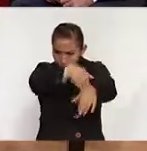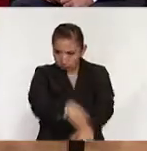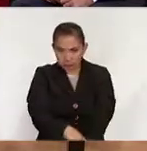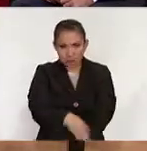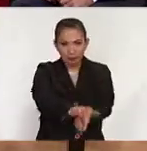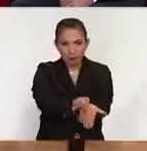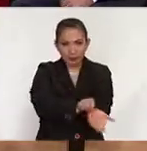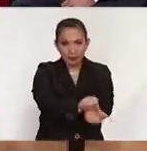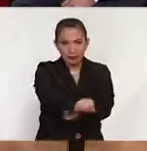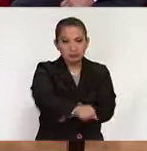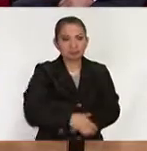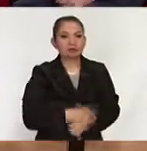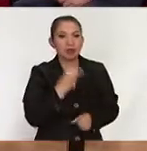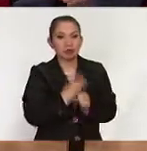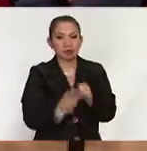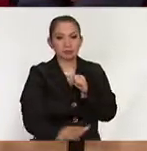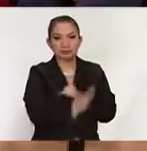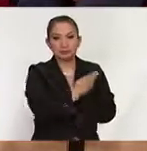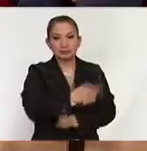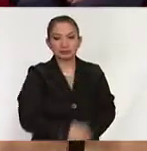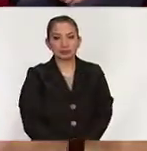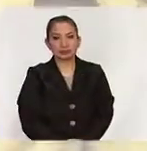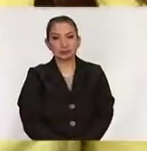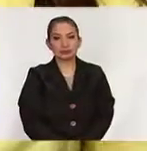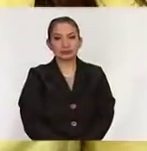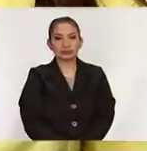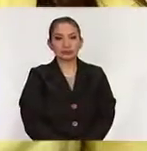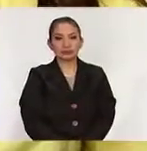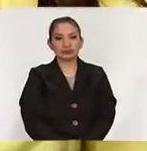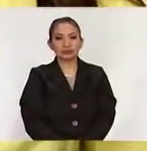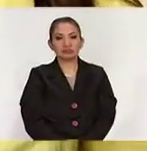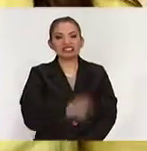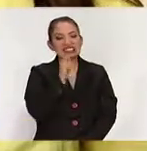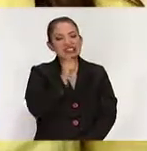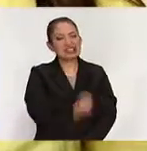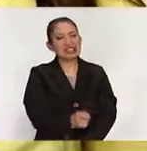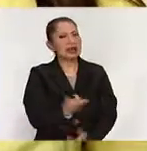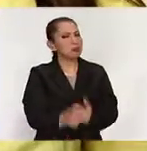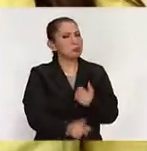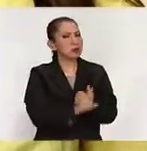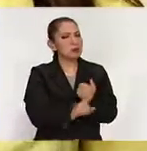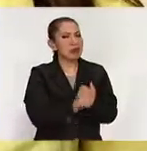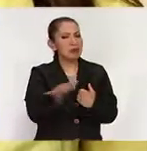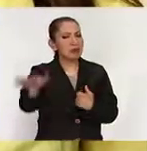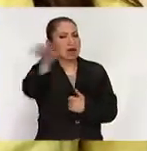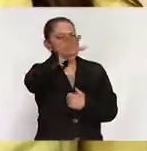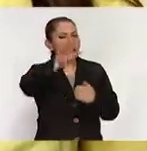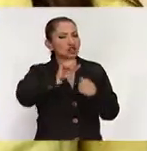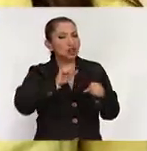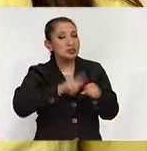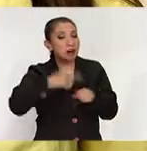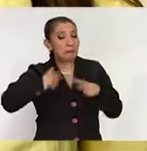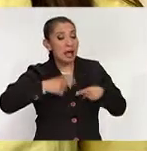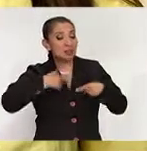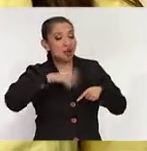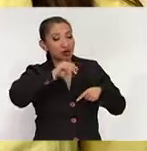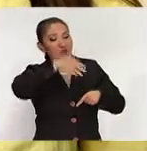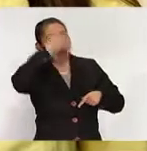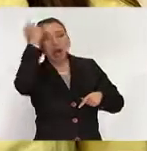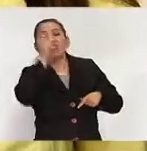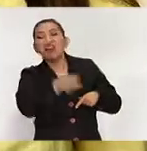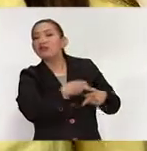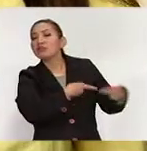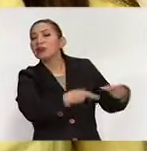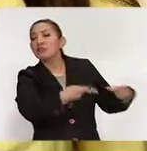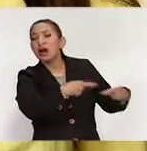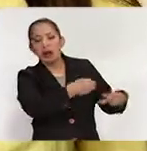constitucional vamos a la segunda pregunta qué desventaja se ocasiona a nivel social que las personas no sepan cómo se